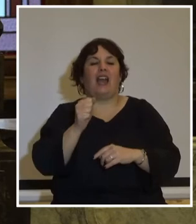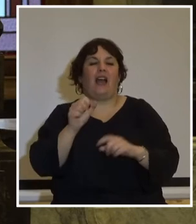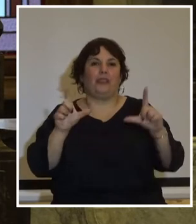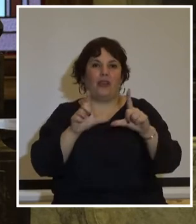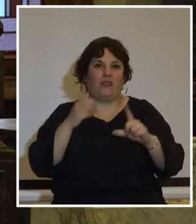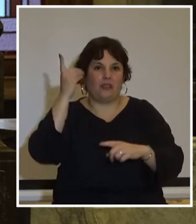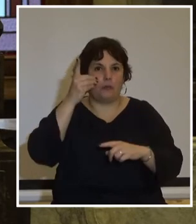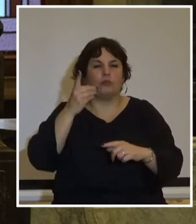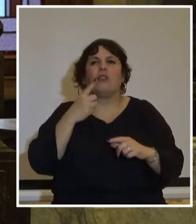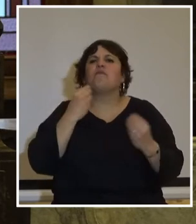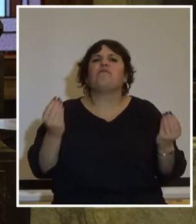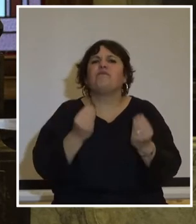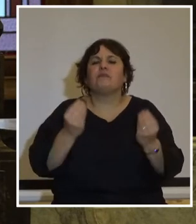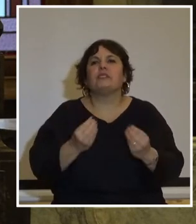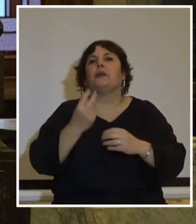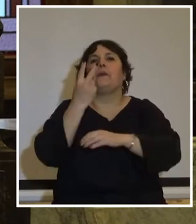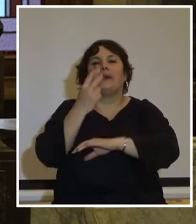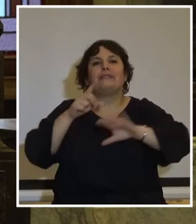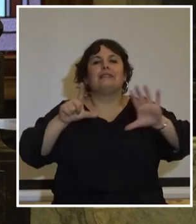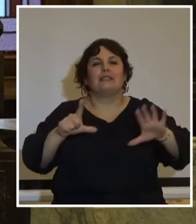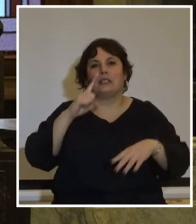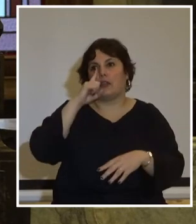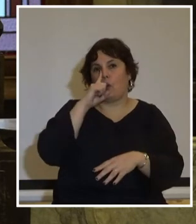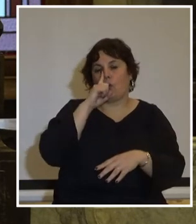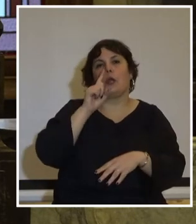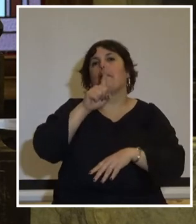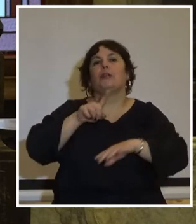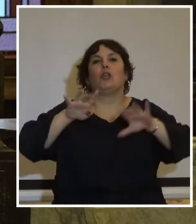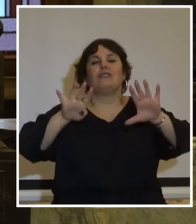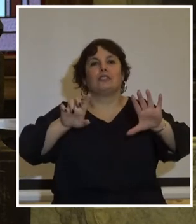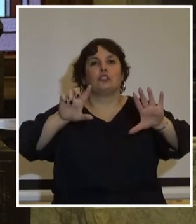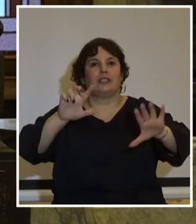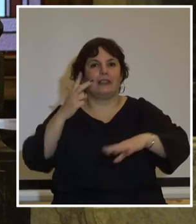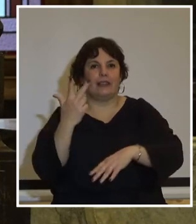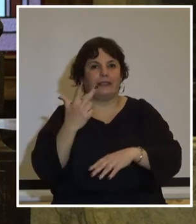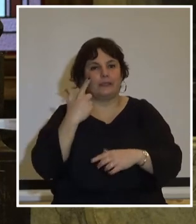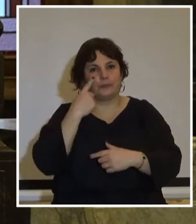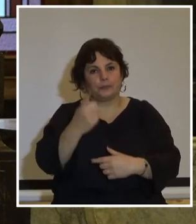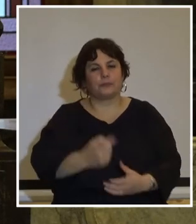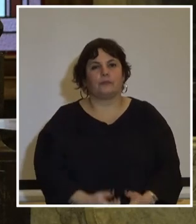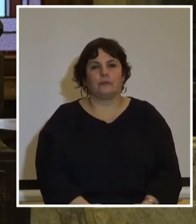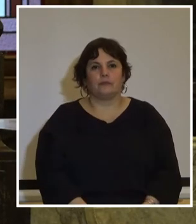¿Qué pasó entonces el 27 de junio de 1973? Lo vemos.